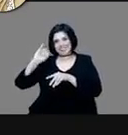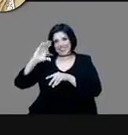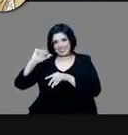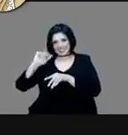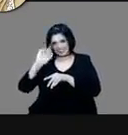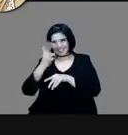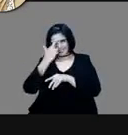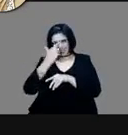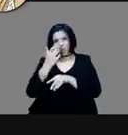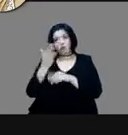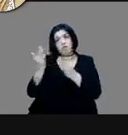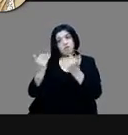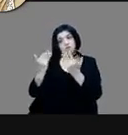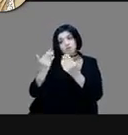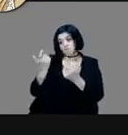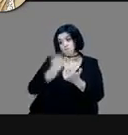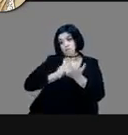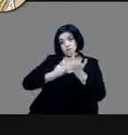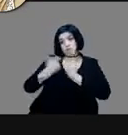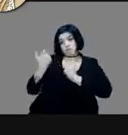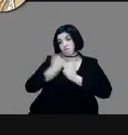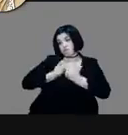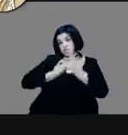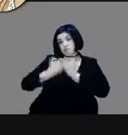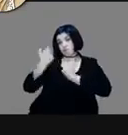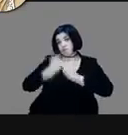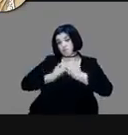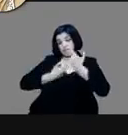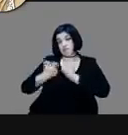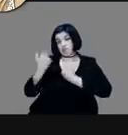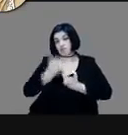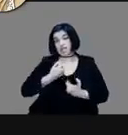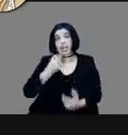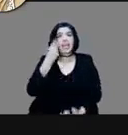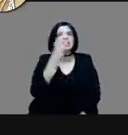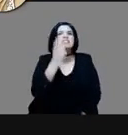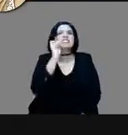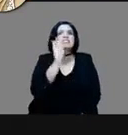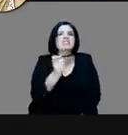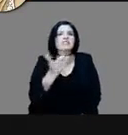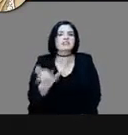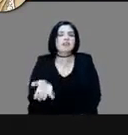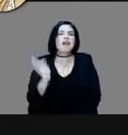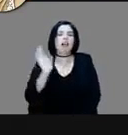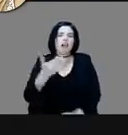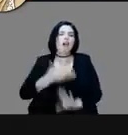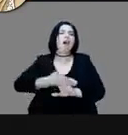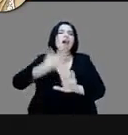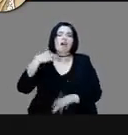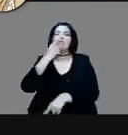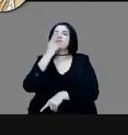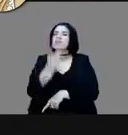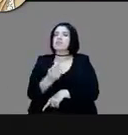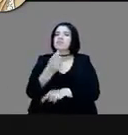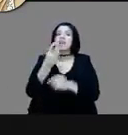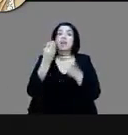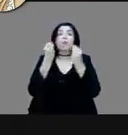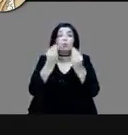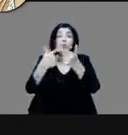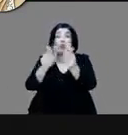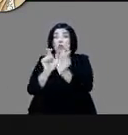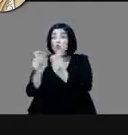indígenas y que tenían que pagarle cada 80 días. Esto hace, como ya lo dijimos, que muchos de estos grupos